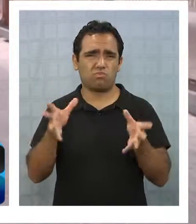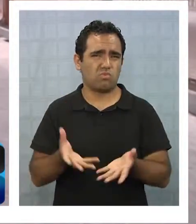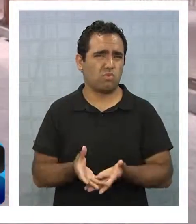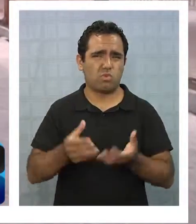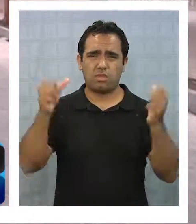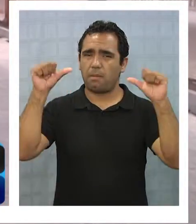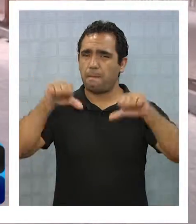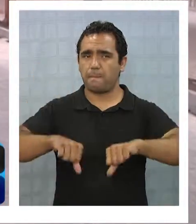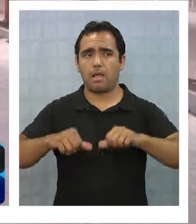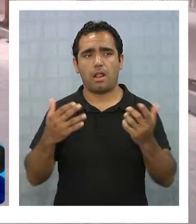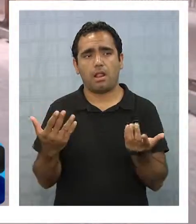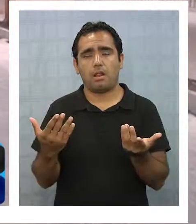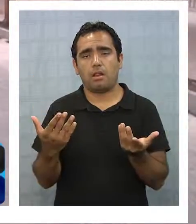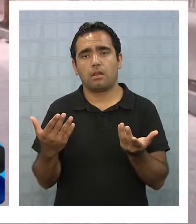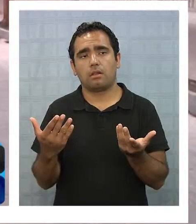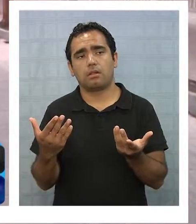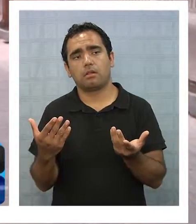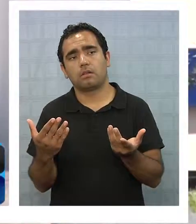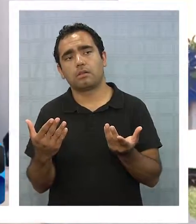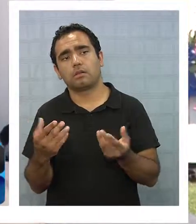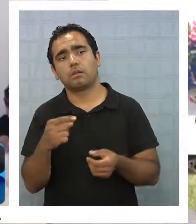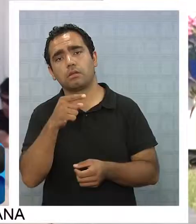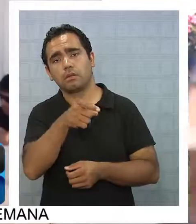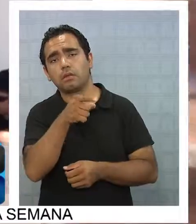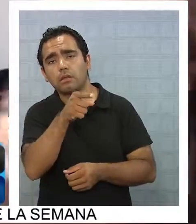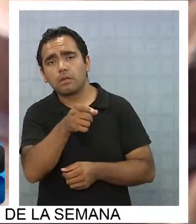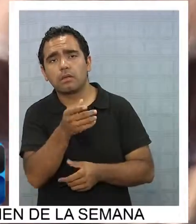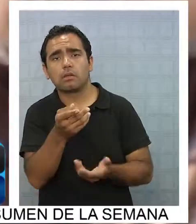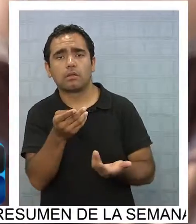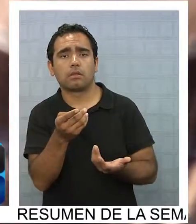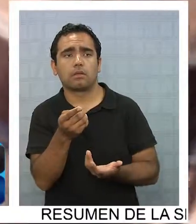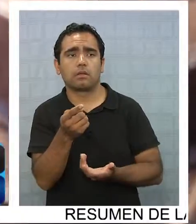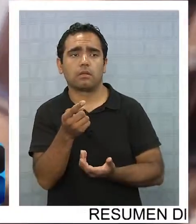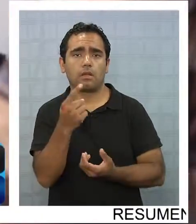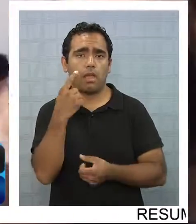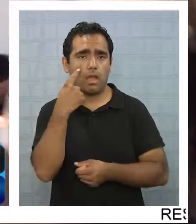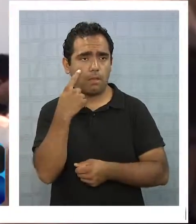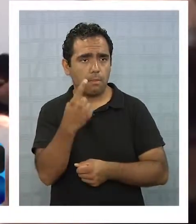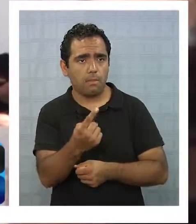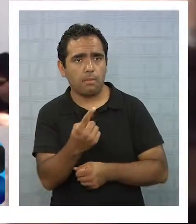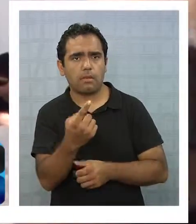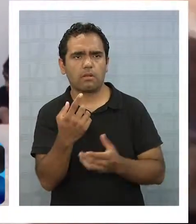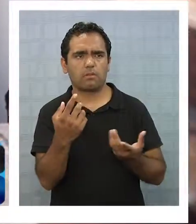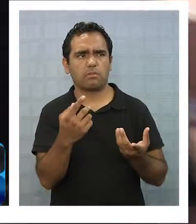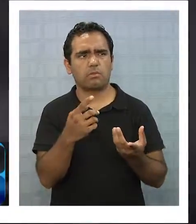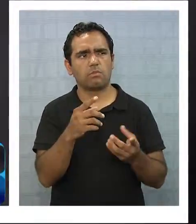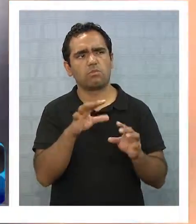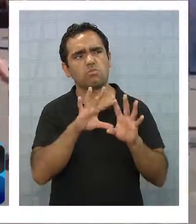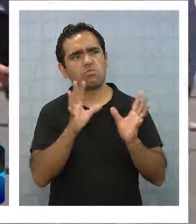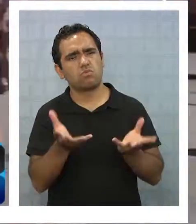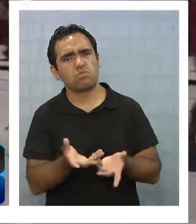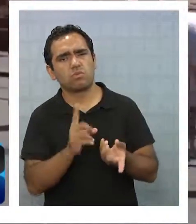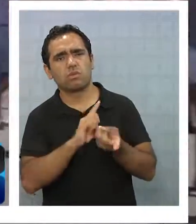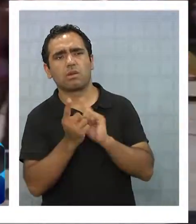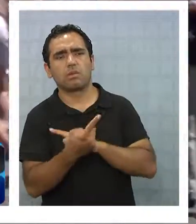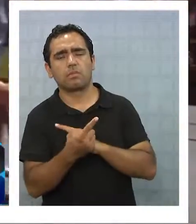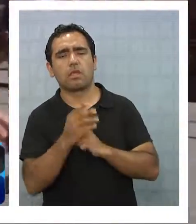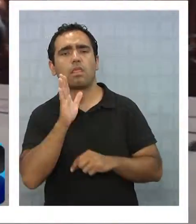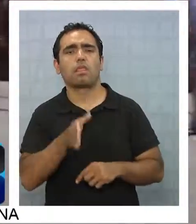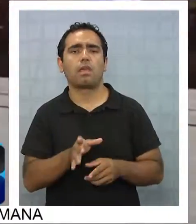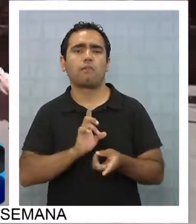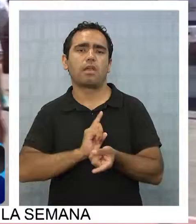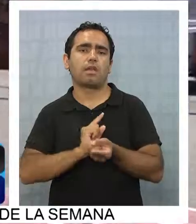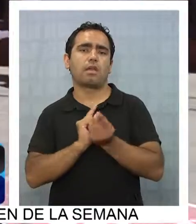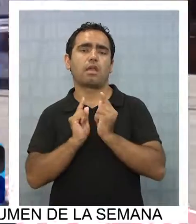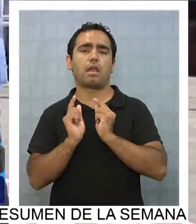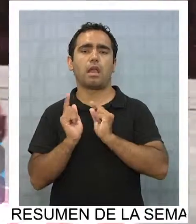muy cambiado, está macabro. Y al verse tan cambiado el mundo, yo creo